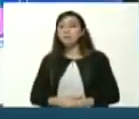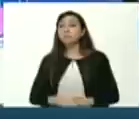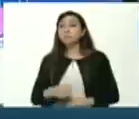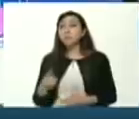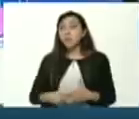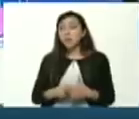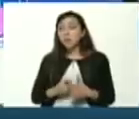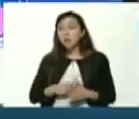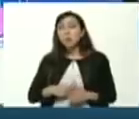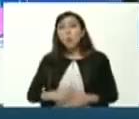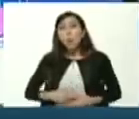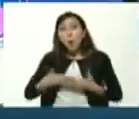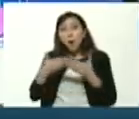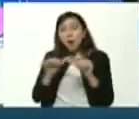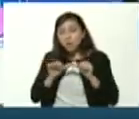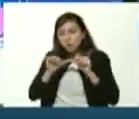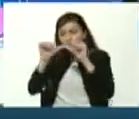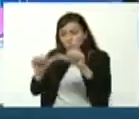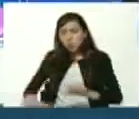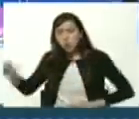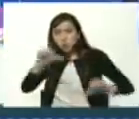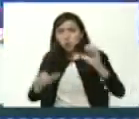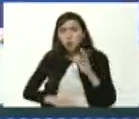llevar la ciencia al más alto nivel